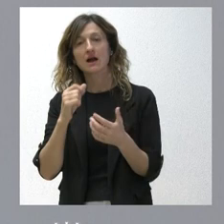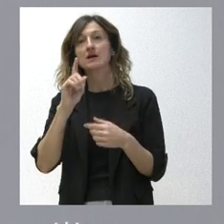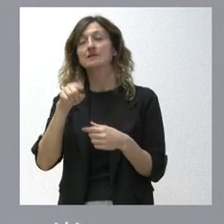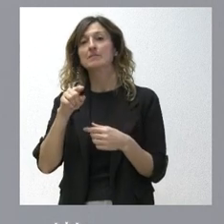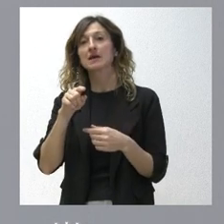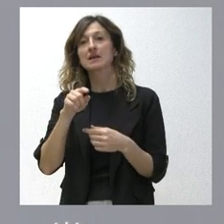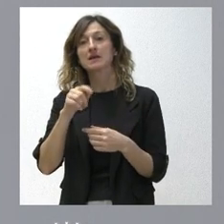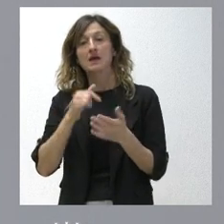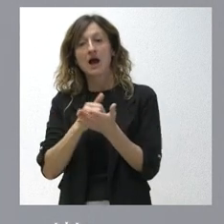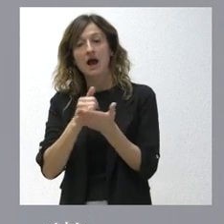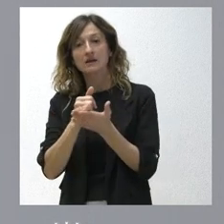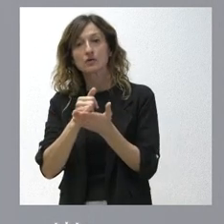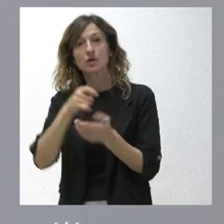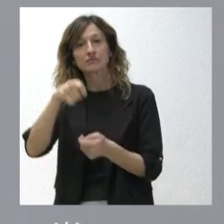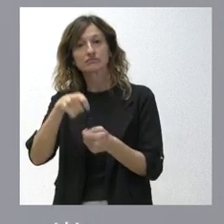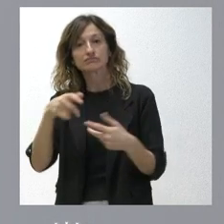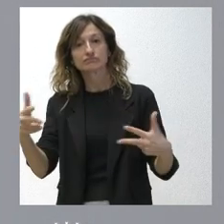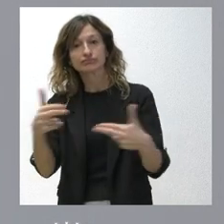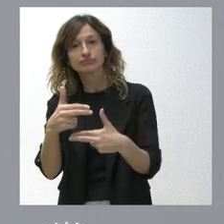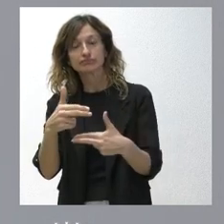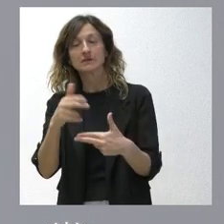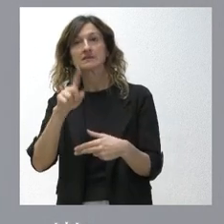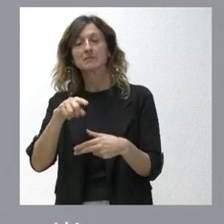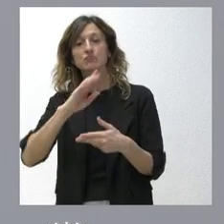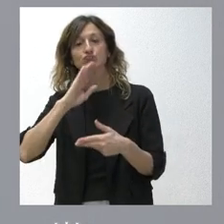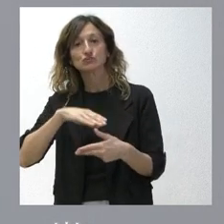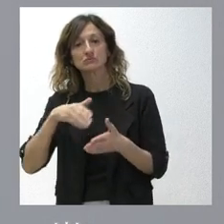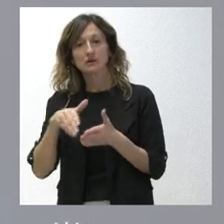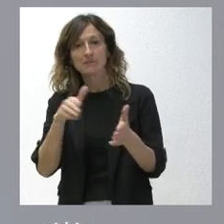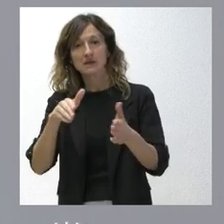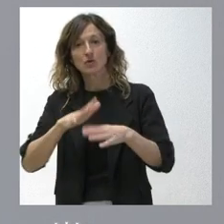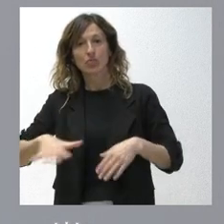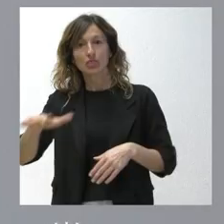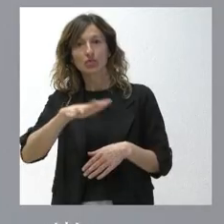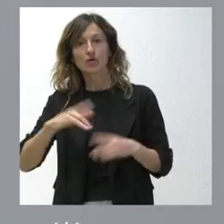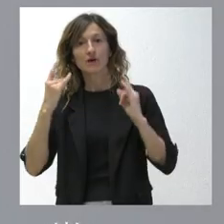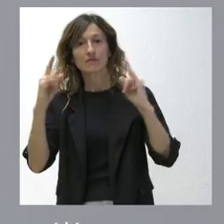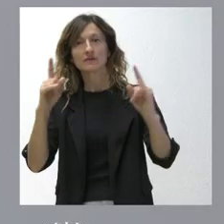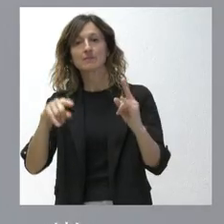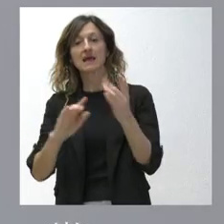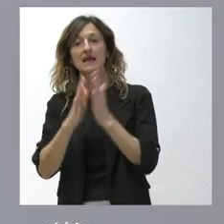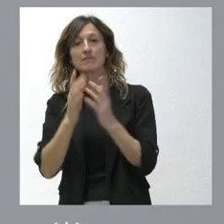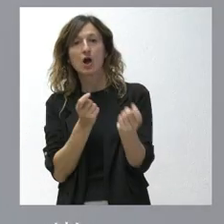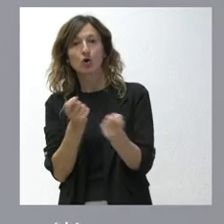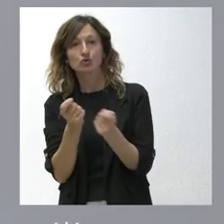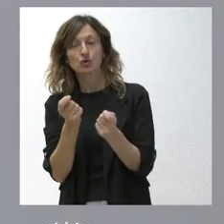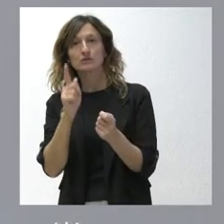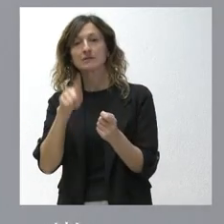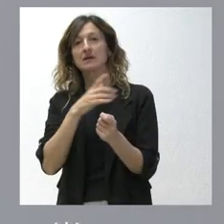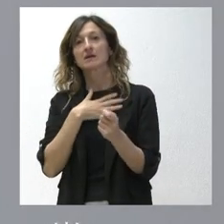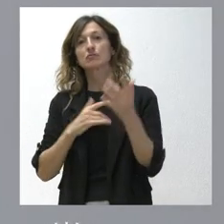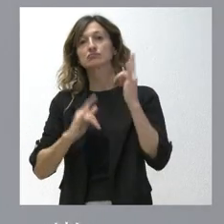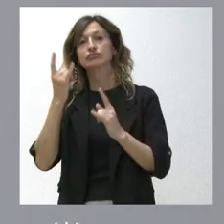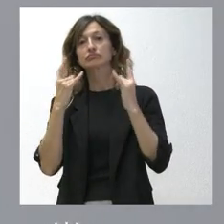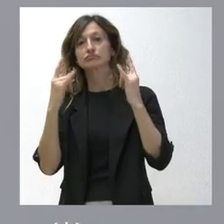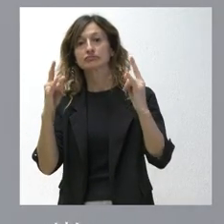salvícolas preventivos, la adecuación de pistas y caminos forestales, las quemas controladas y todo ello orientado a la extinción de incendios